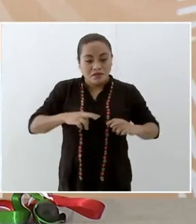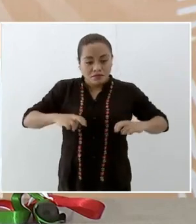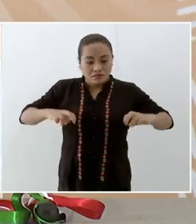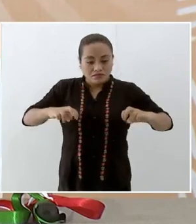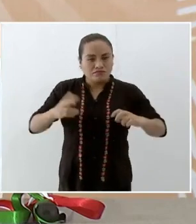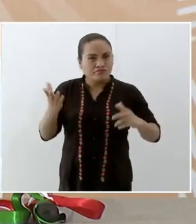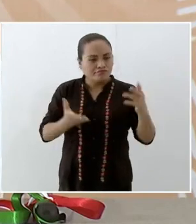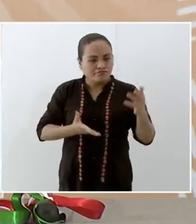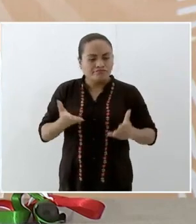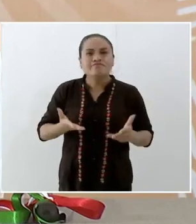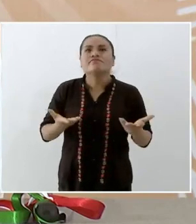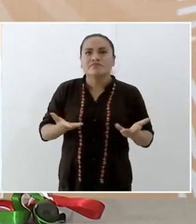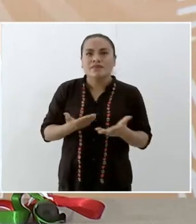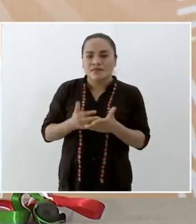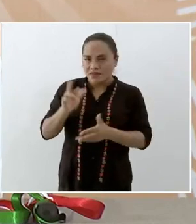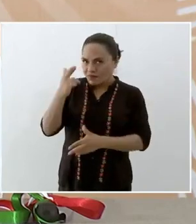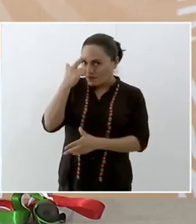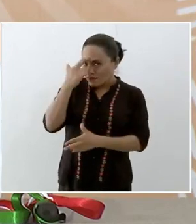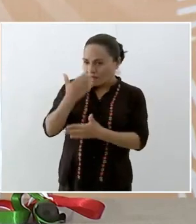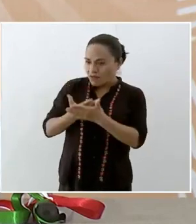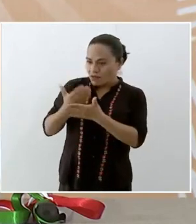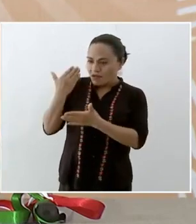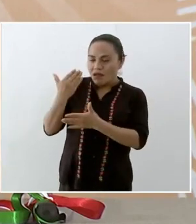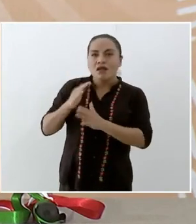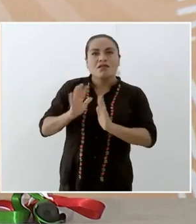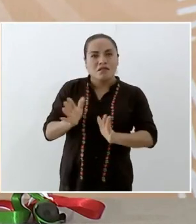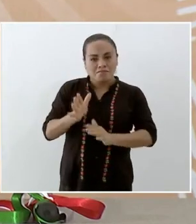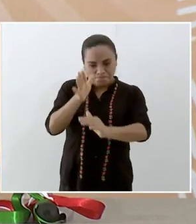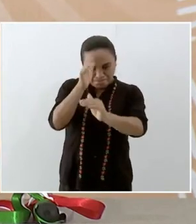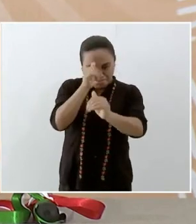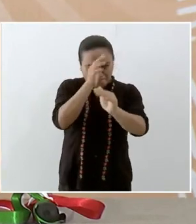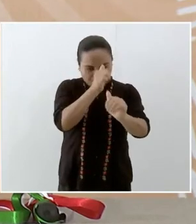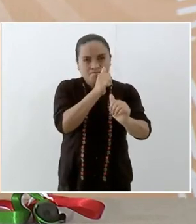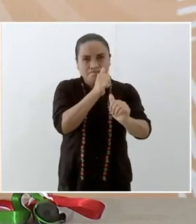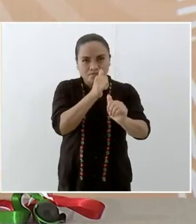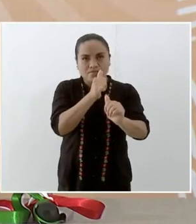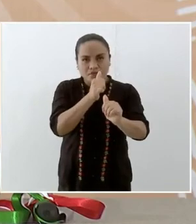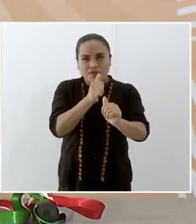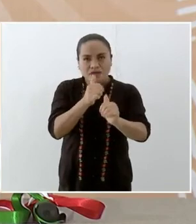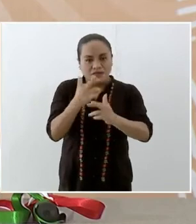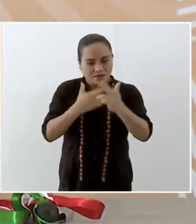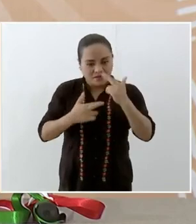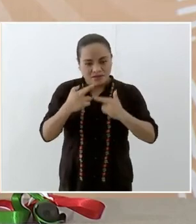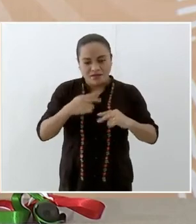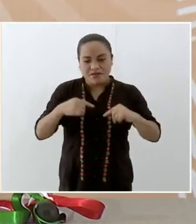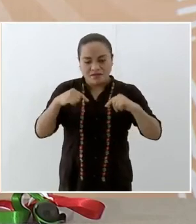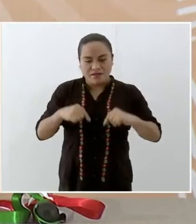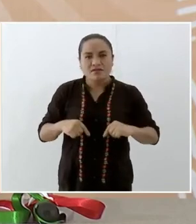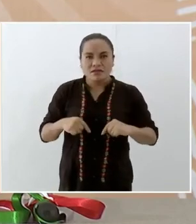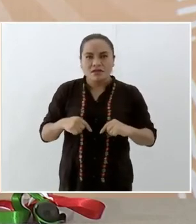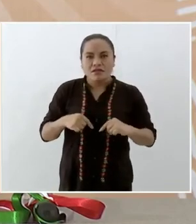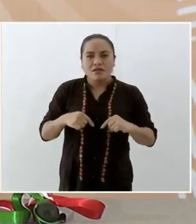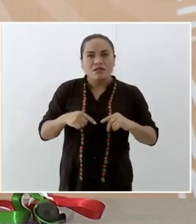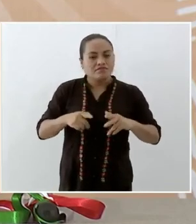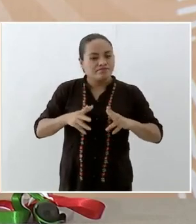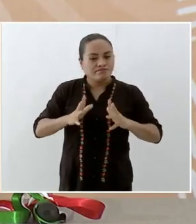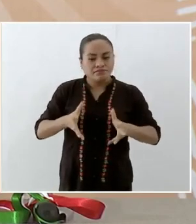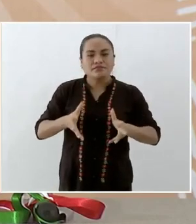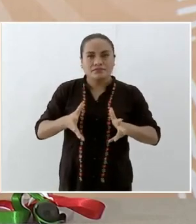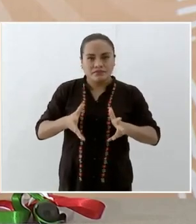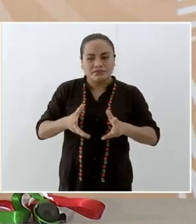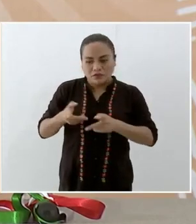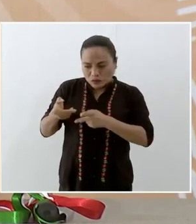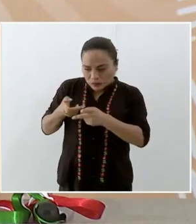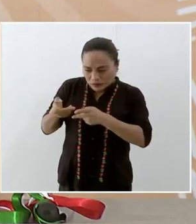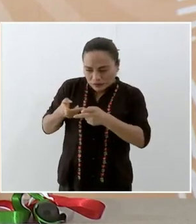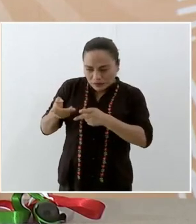de regreso para ya presentarles lo